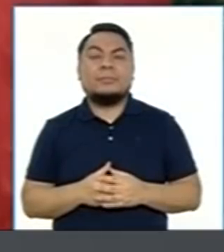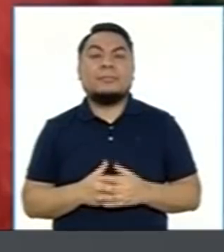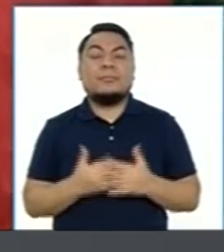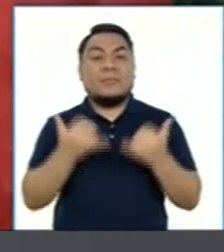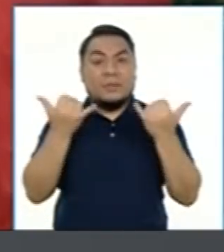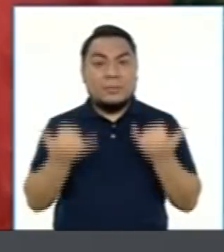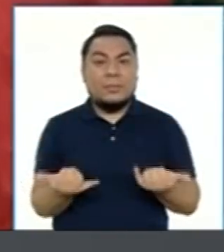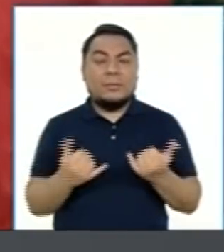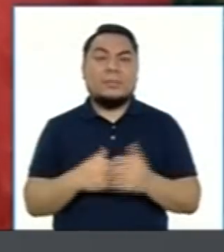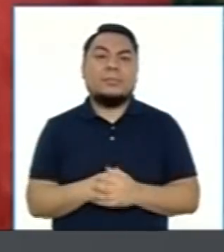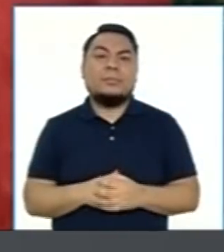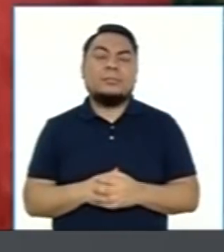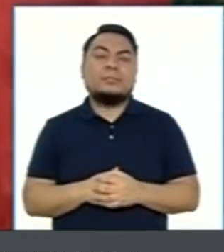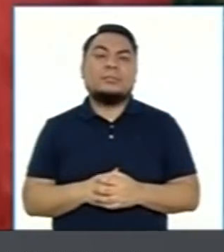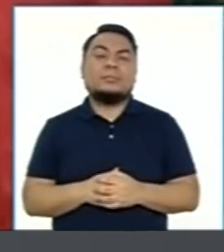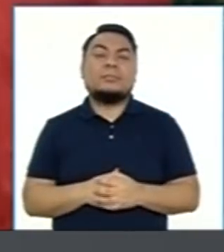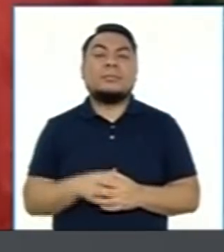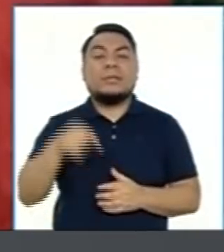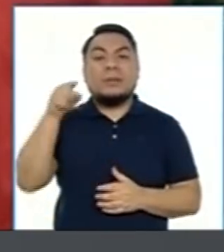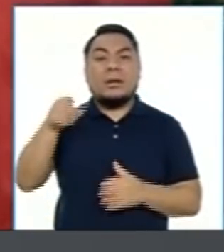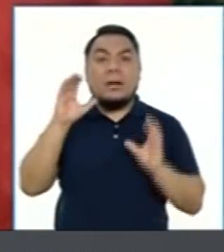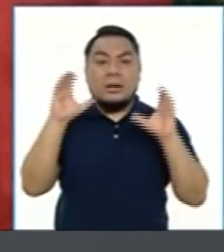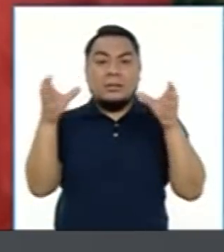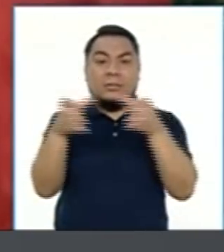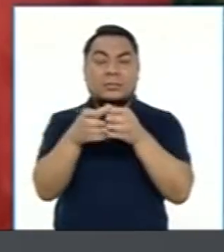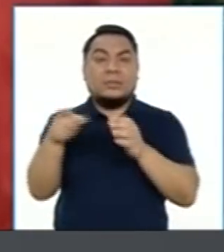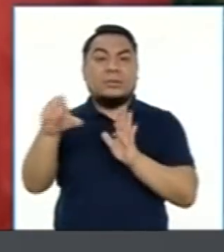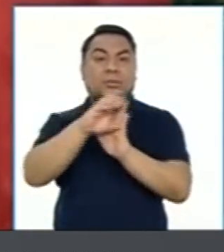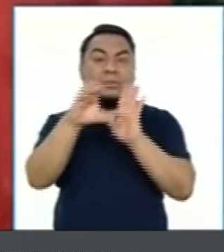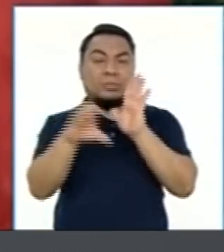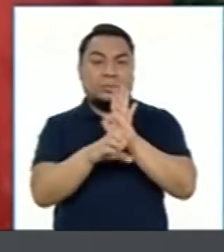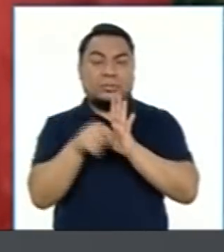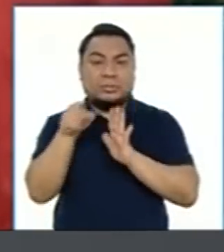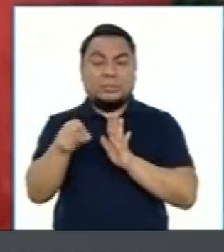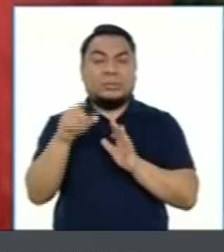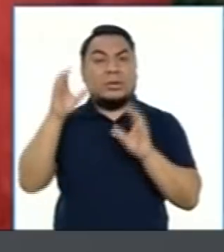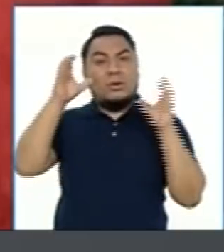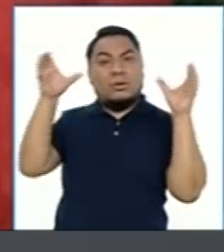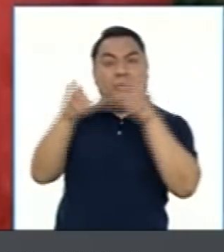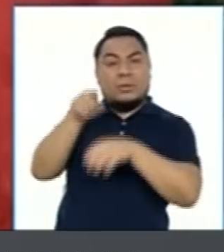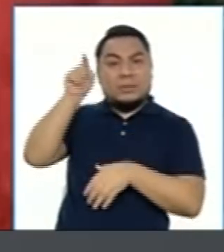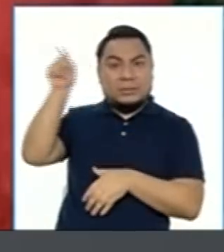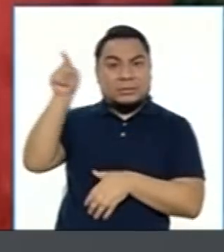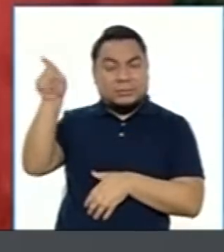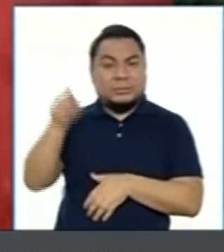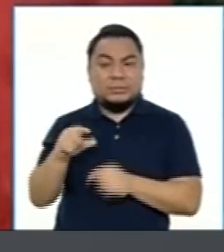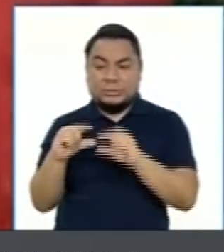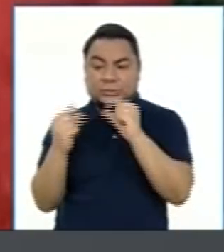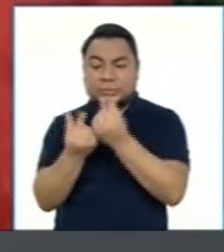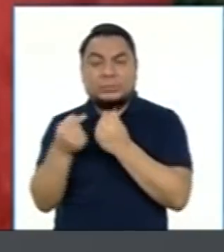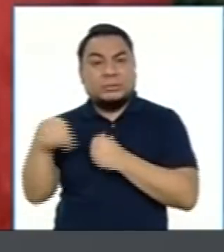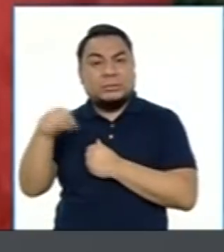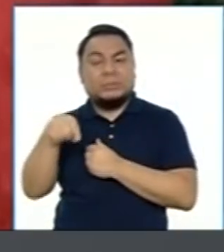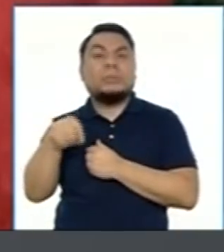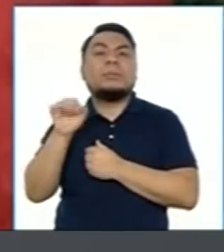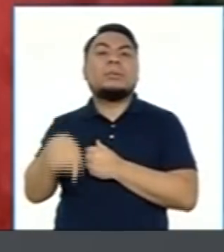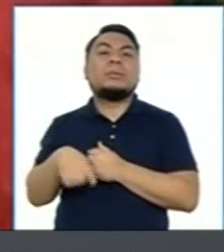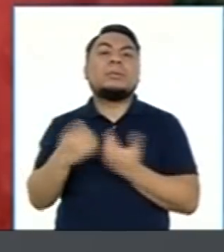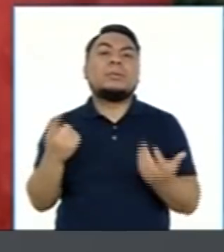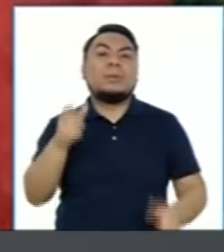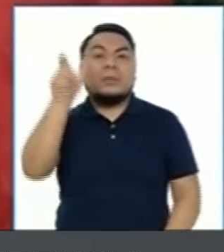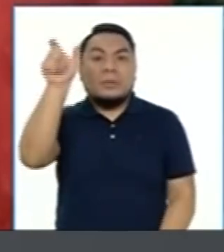Hoy día, en la Comisión de Constitución, en el Congreso de la República, una